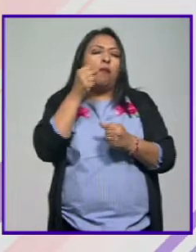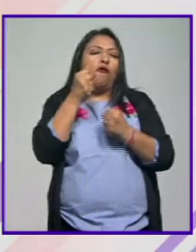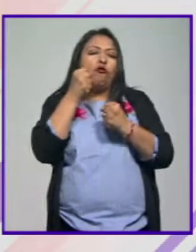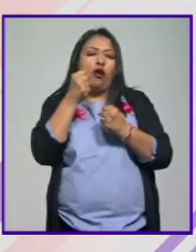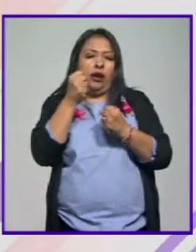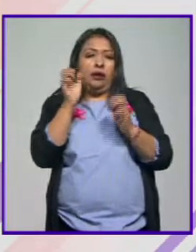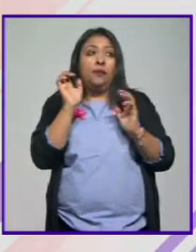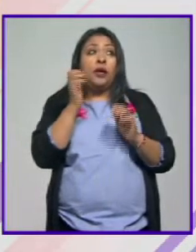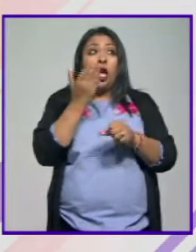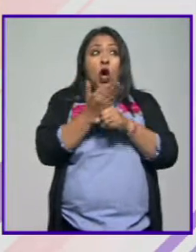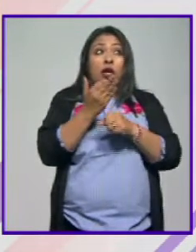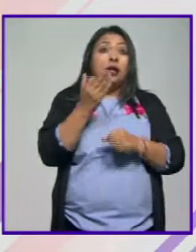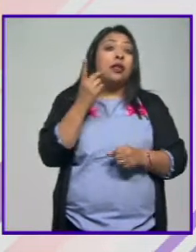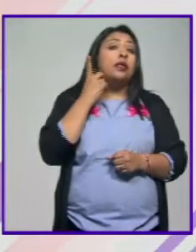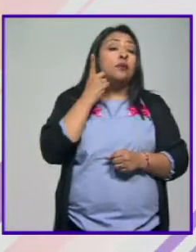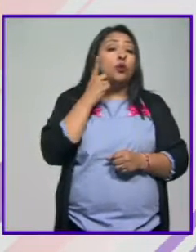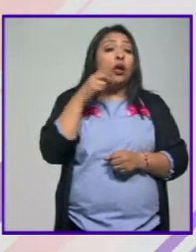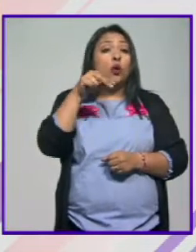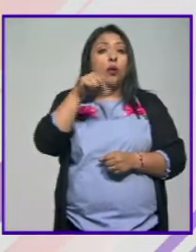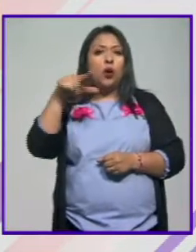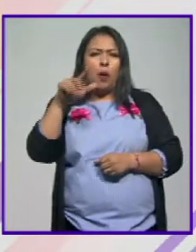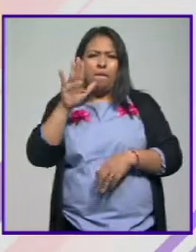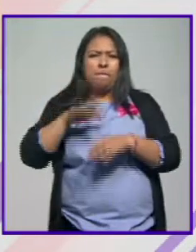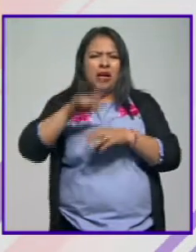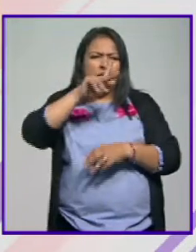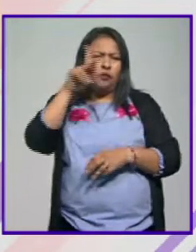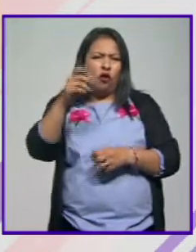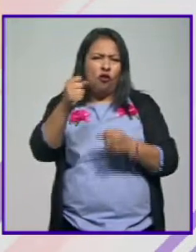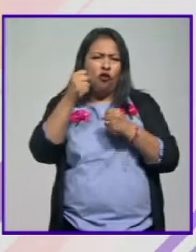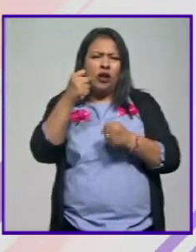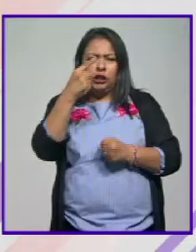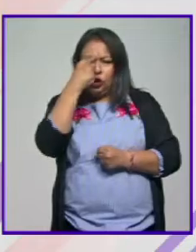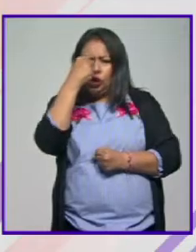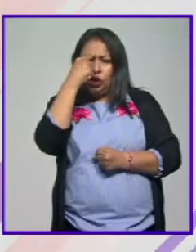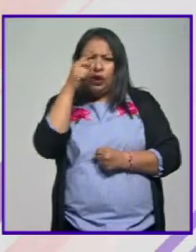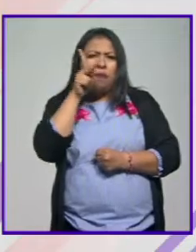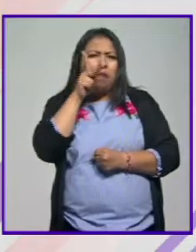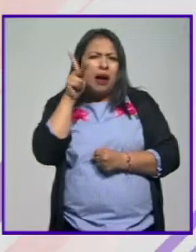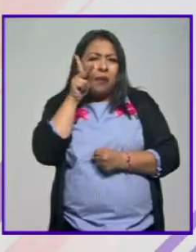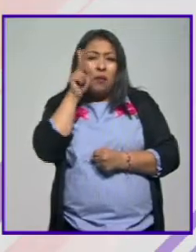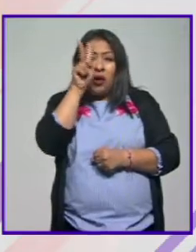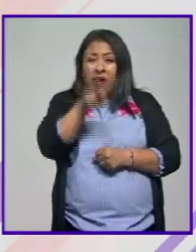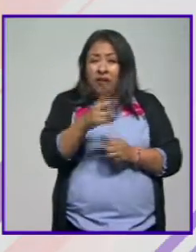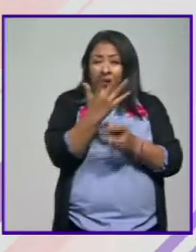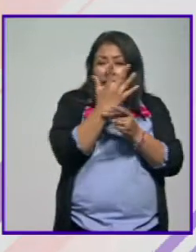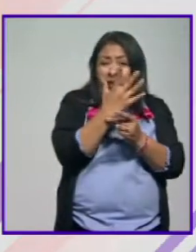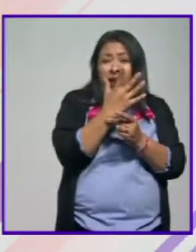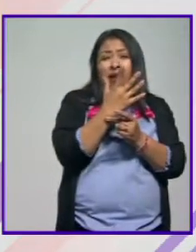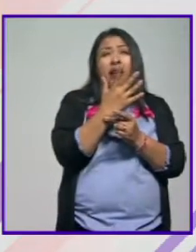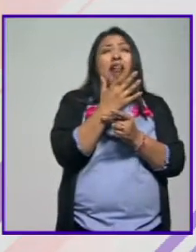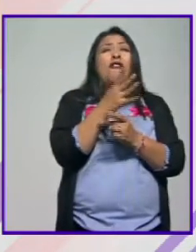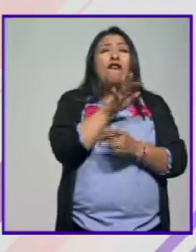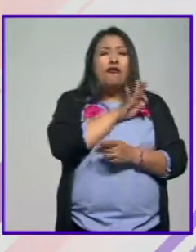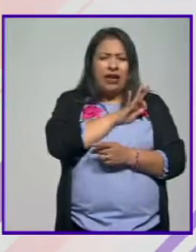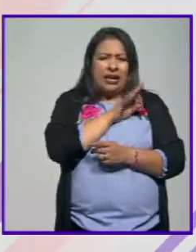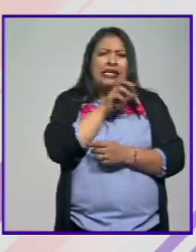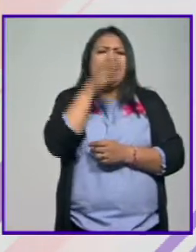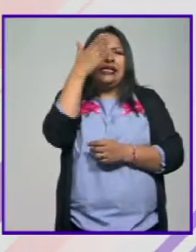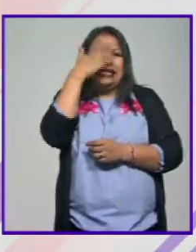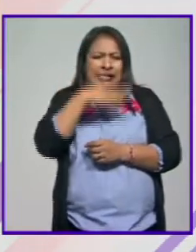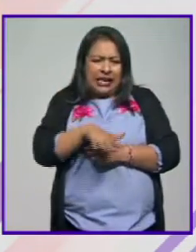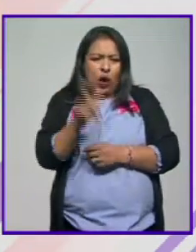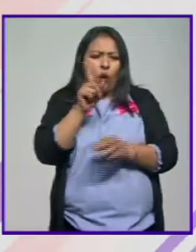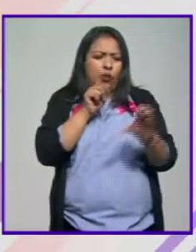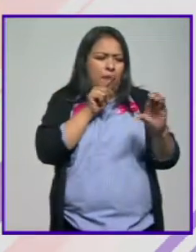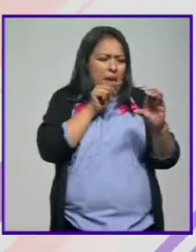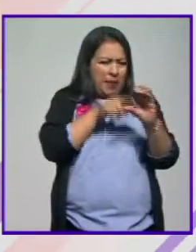este momento los diputados de Nueva León salieron más papistas que el Papa porque eso no dice la doctrina de la fe. Sé y afirmo que es en el momento de la